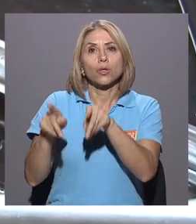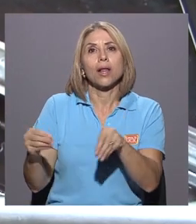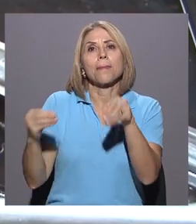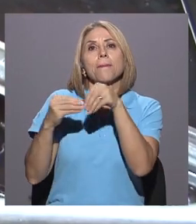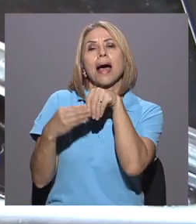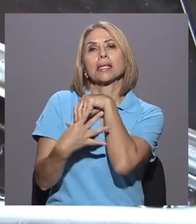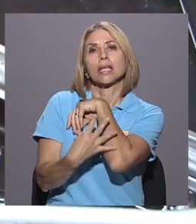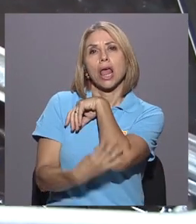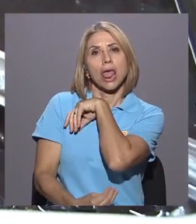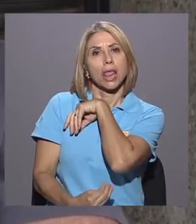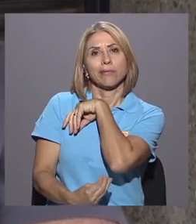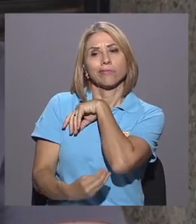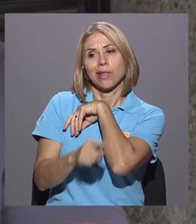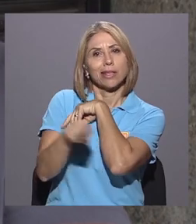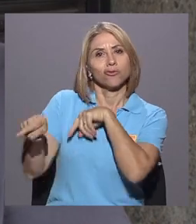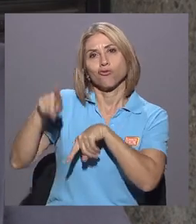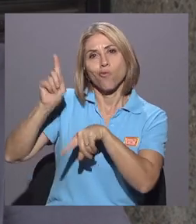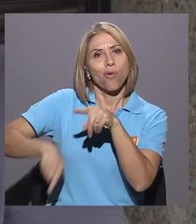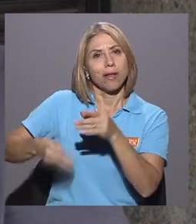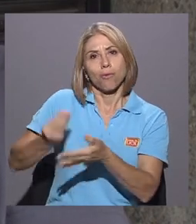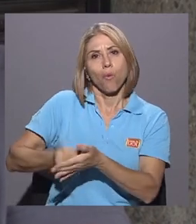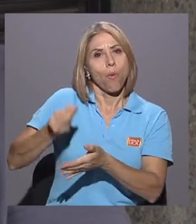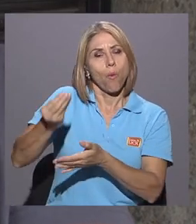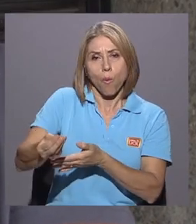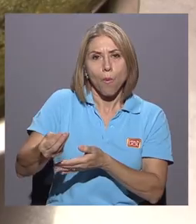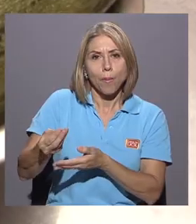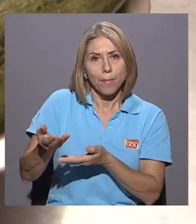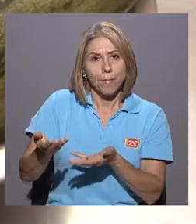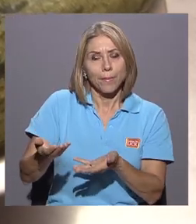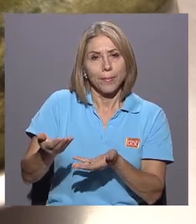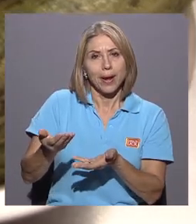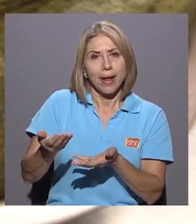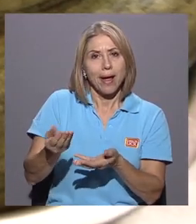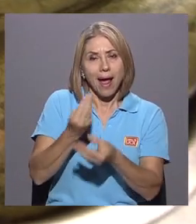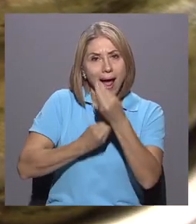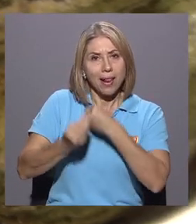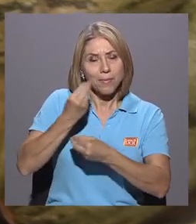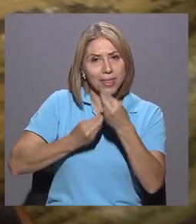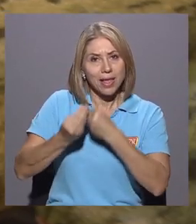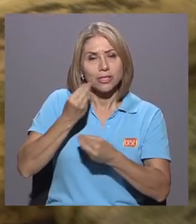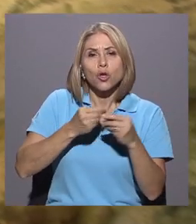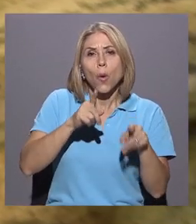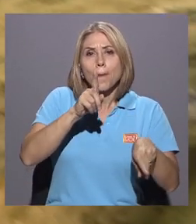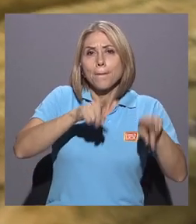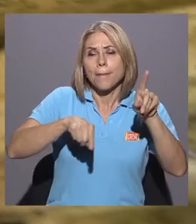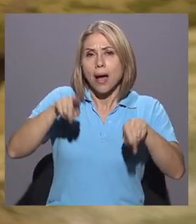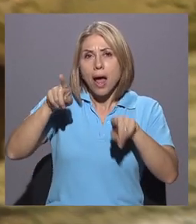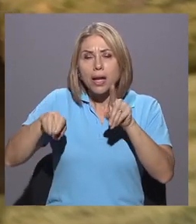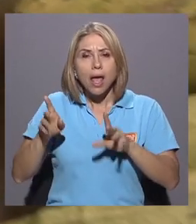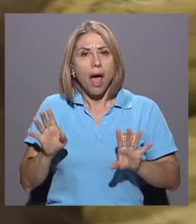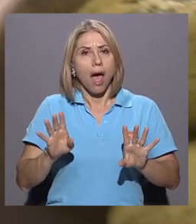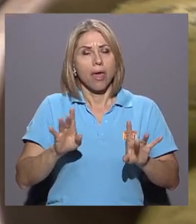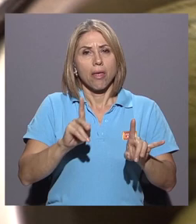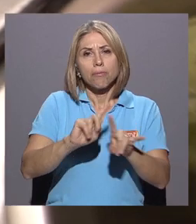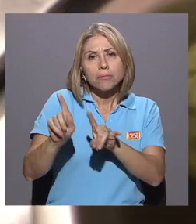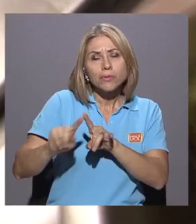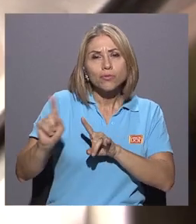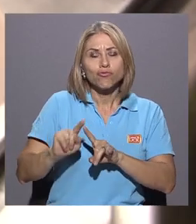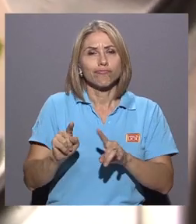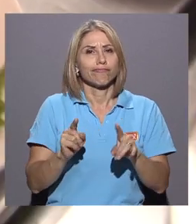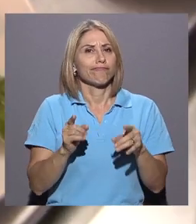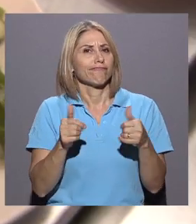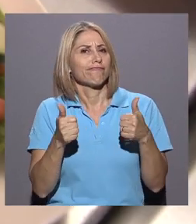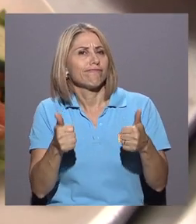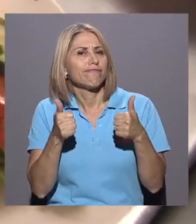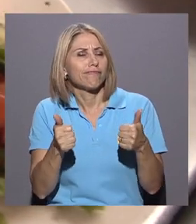recursos acceder a una alimentación variada, diversa, rica